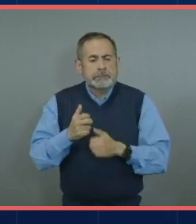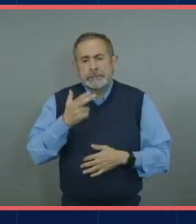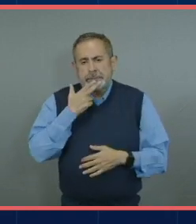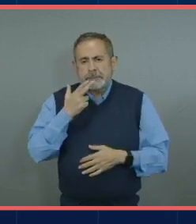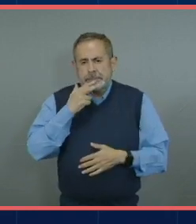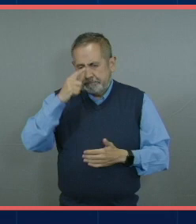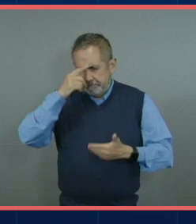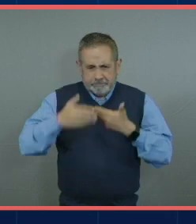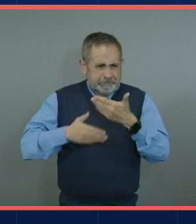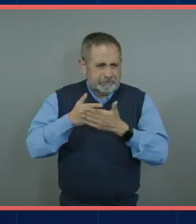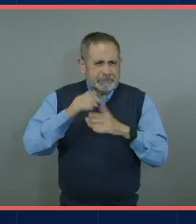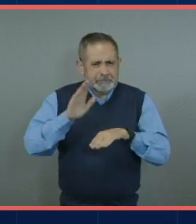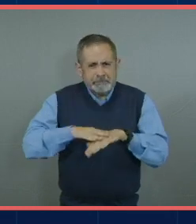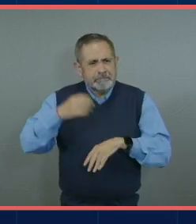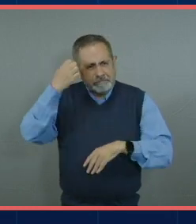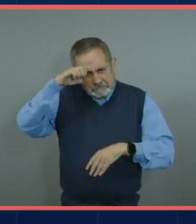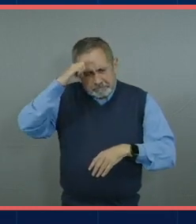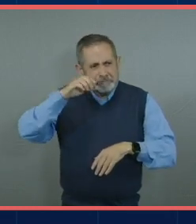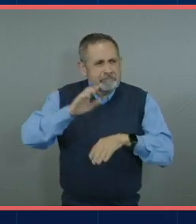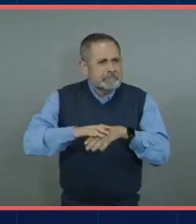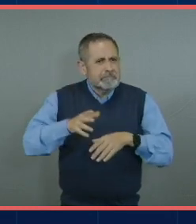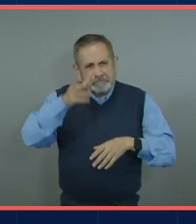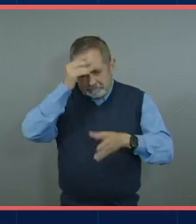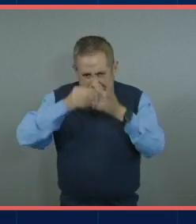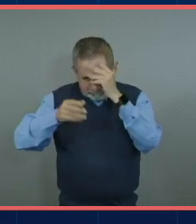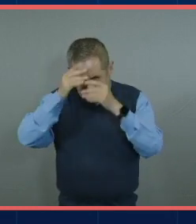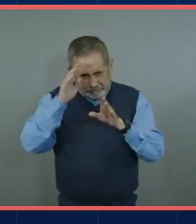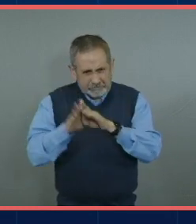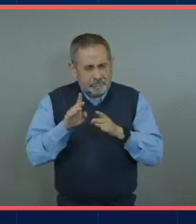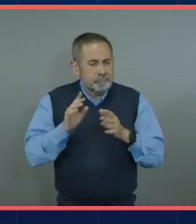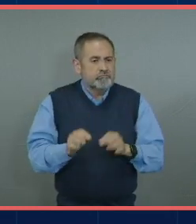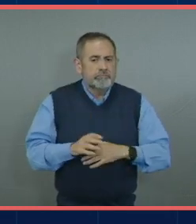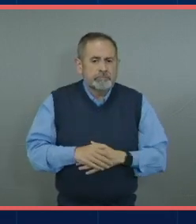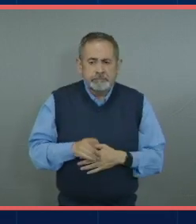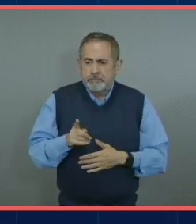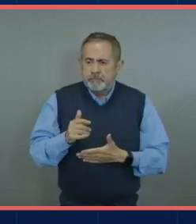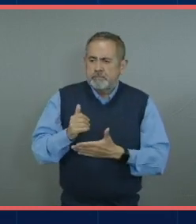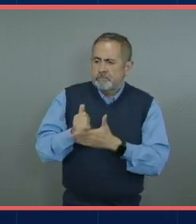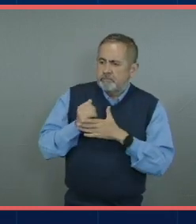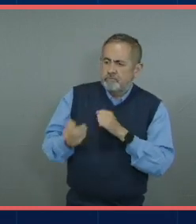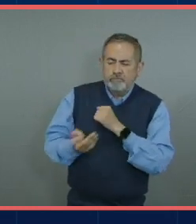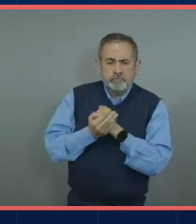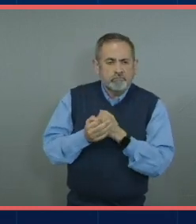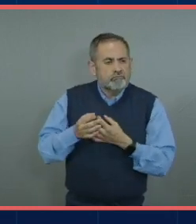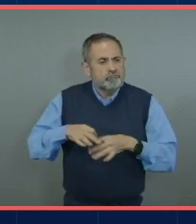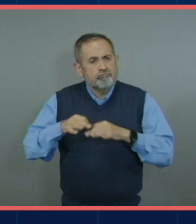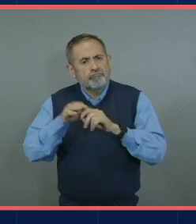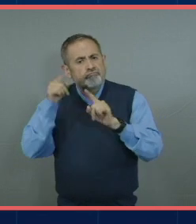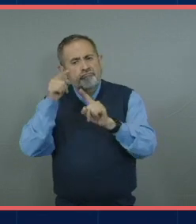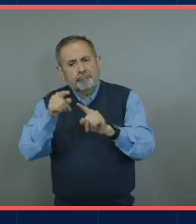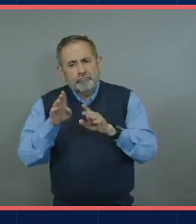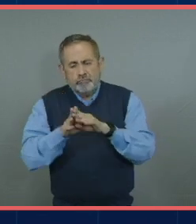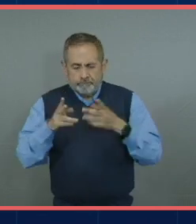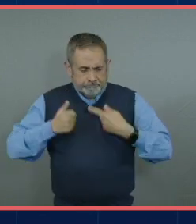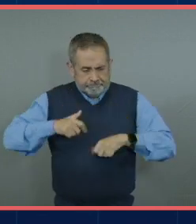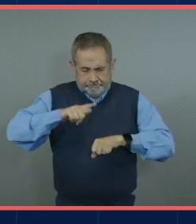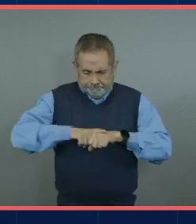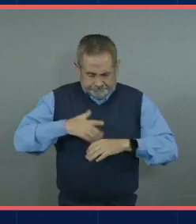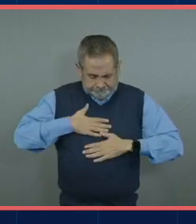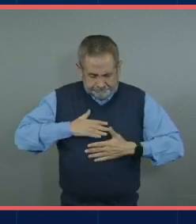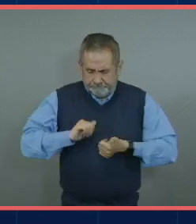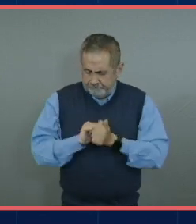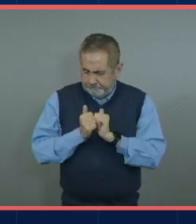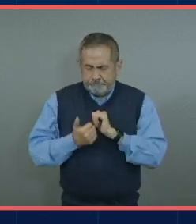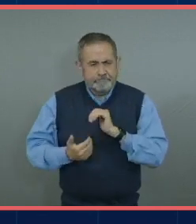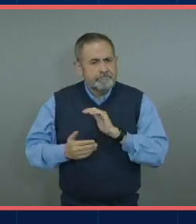grandes experiencias y aprendizajes y estas experiencias y aprendizajes nos van a ir robusteciendo en nuestro perfil tanto personal como profesional